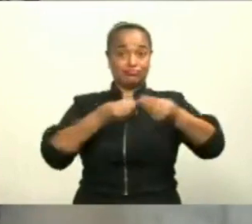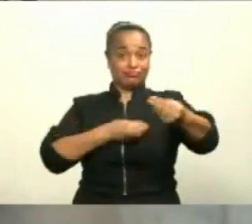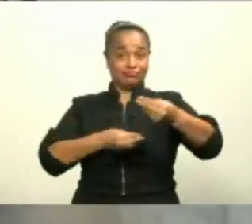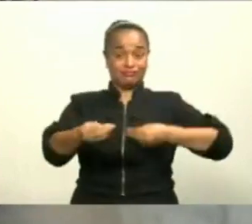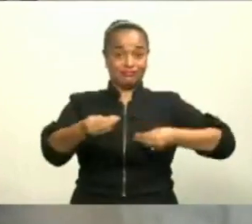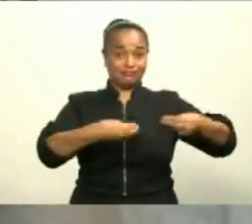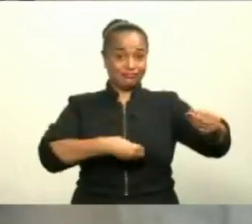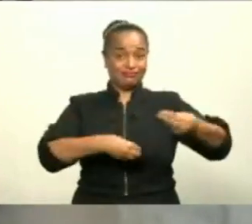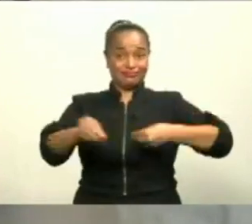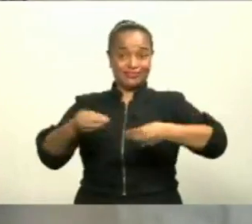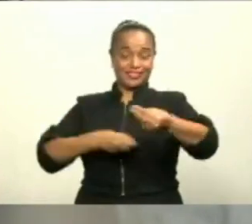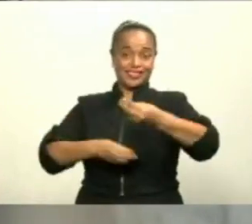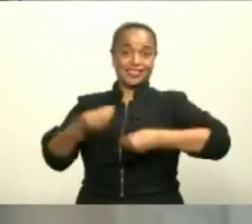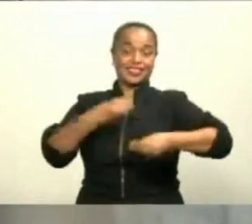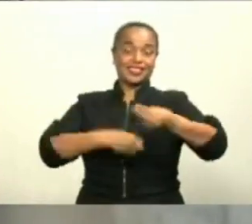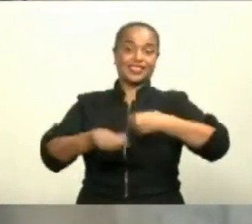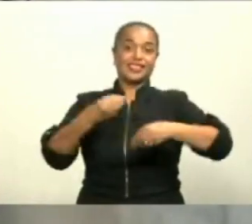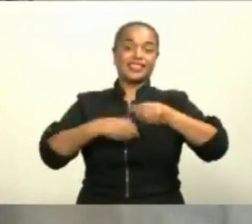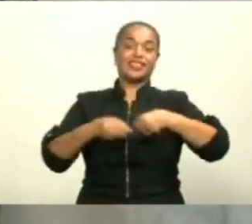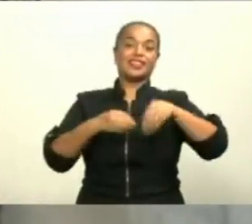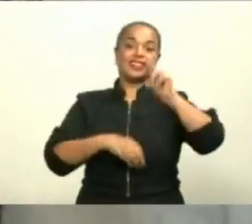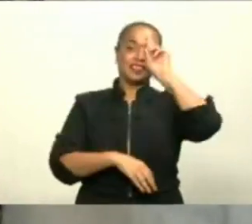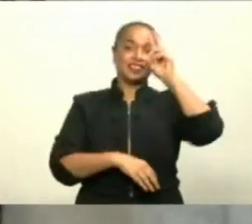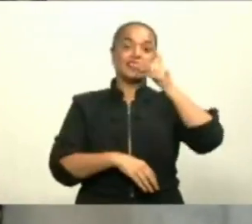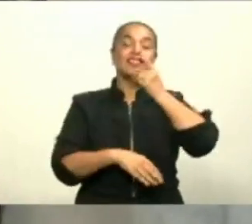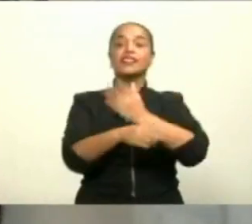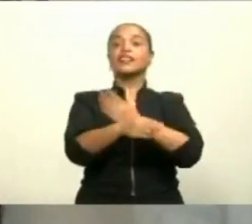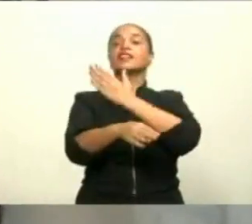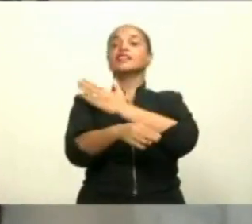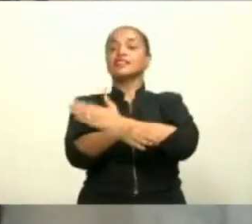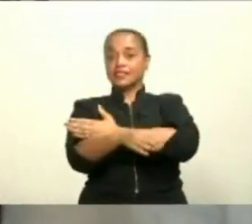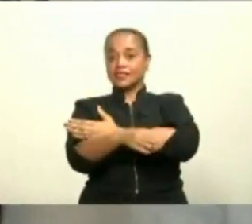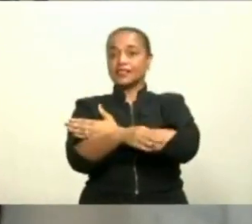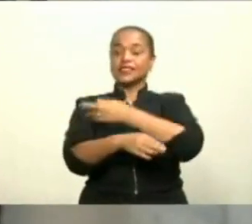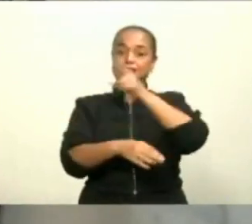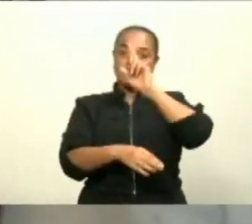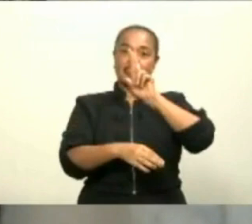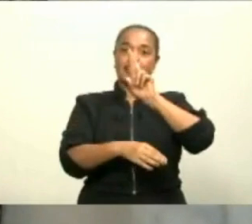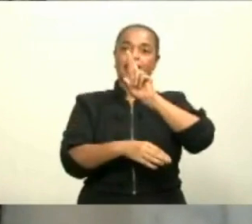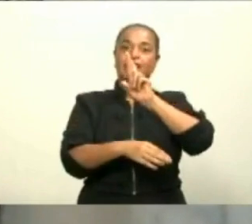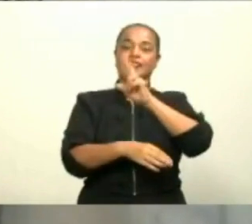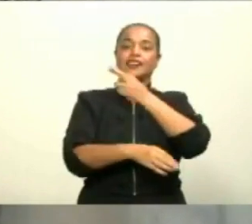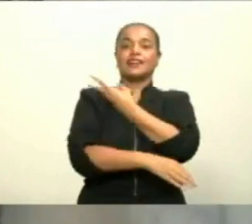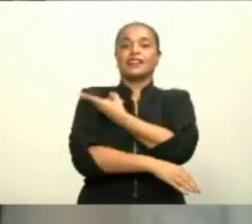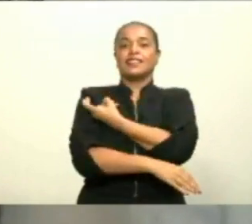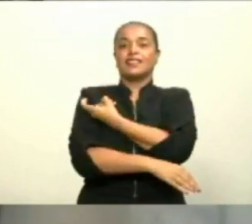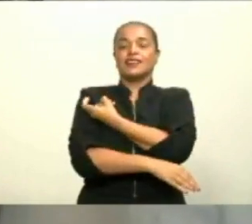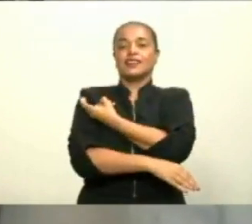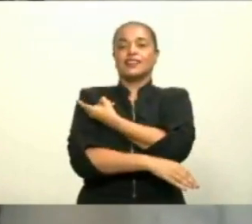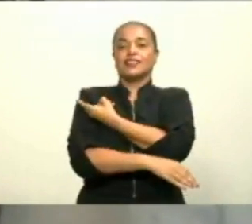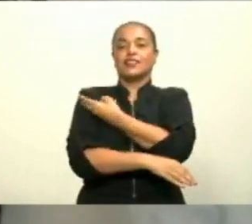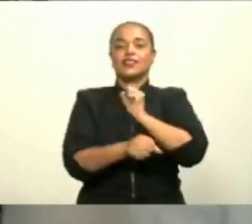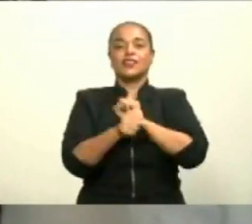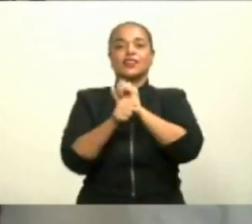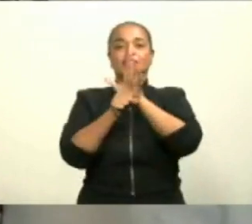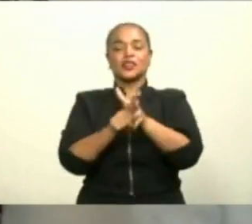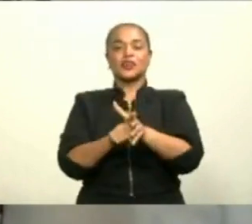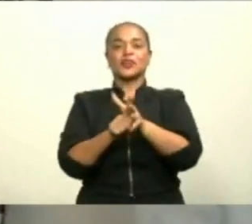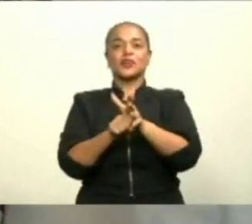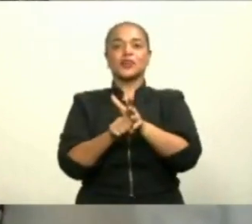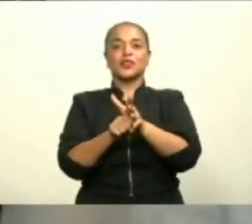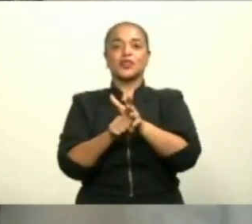suministro en República Dominicana de la potencial vacuna contra el COVID-19, conocida como